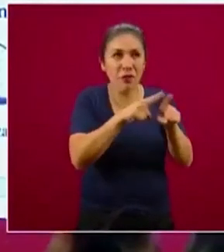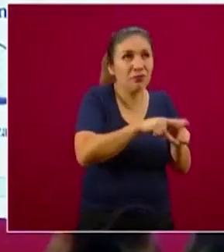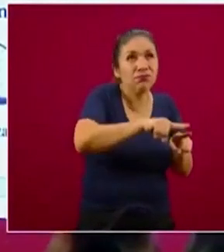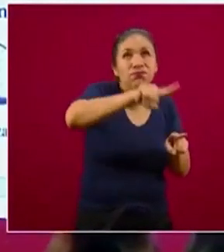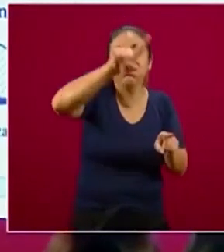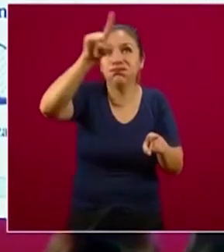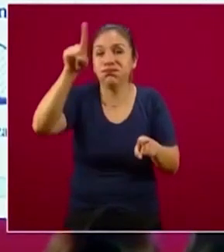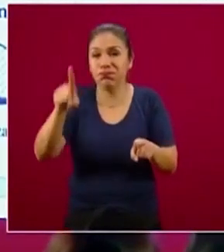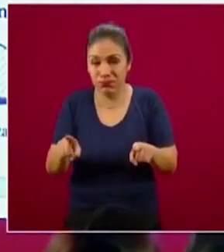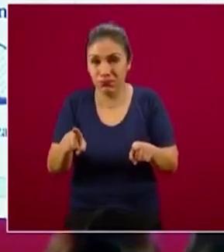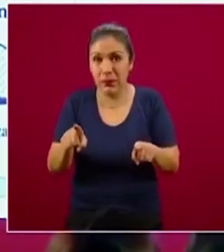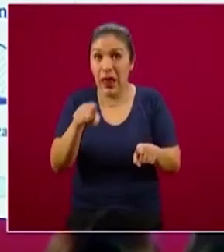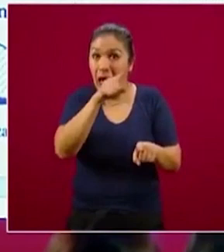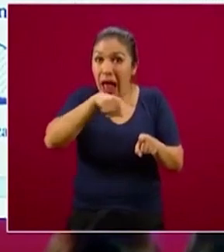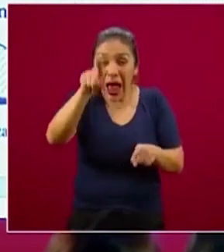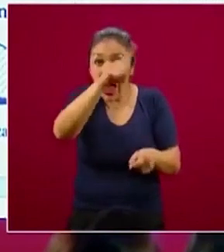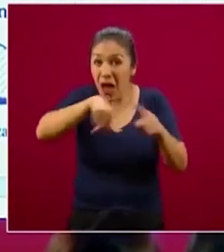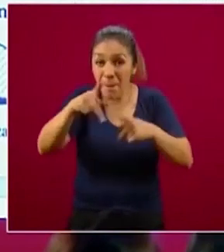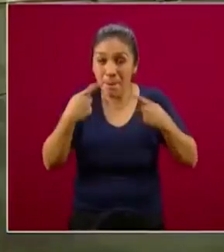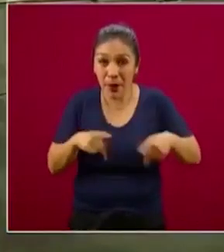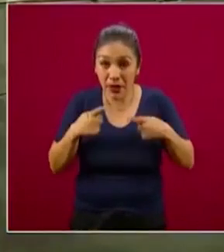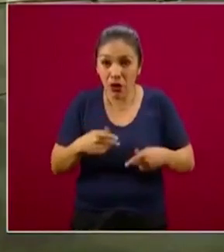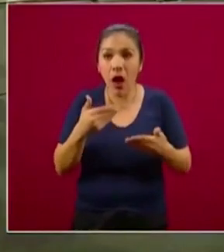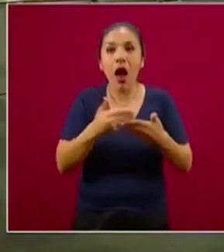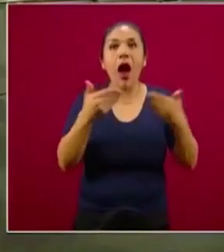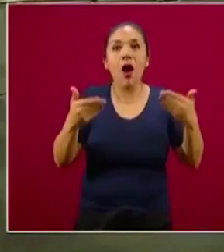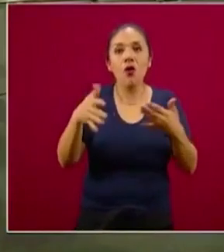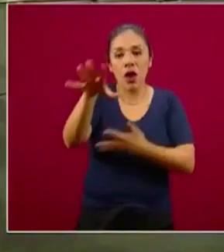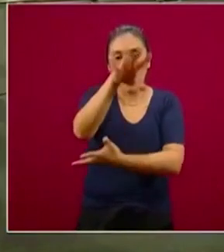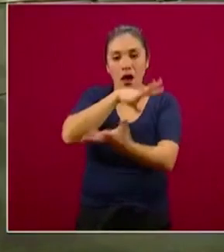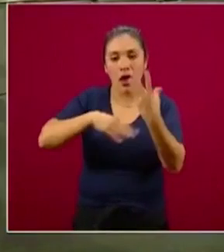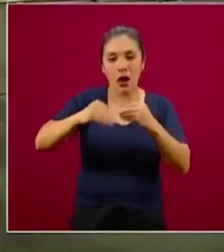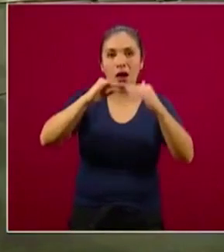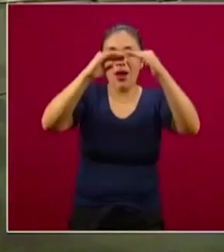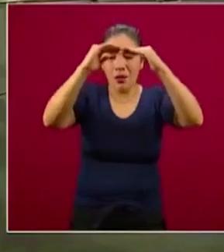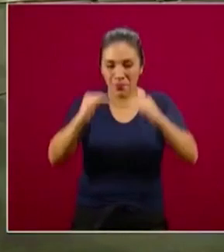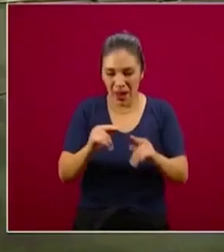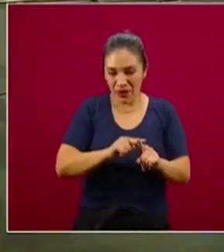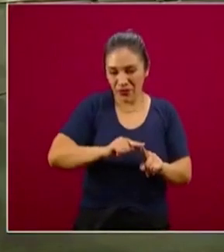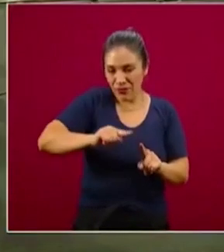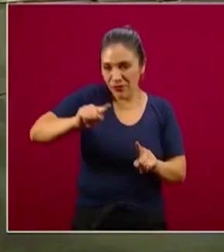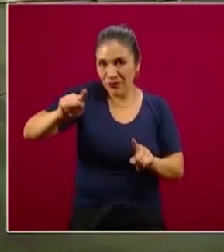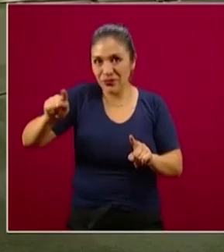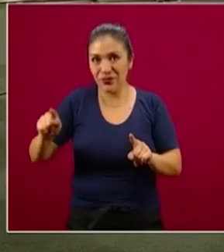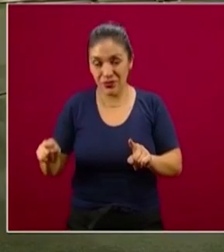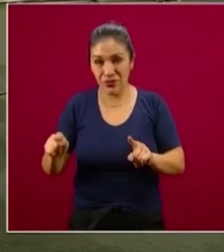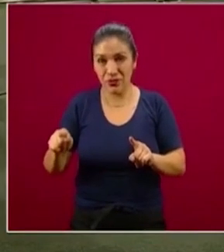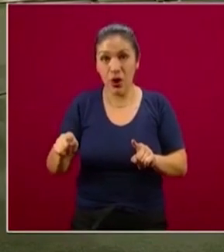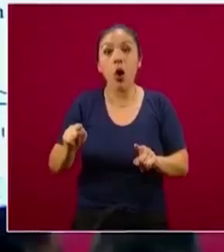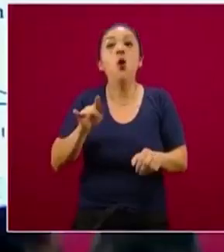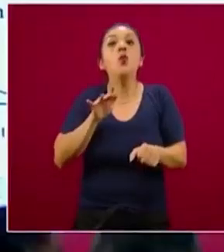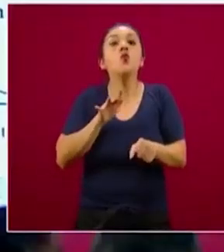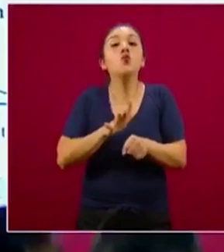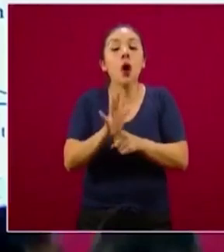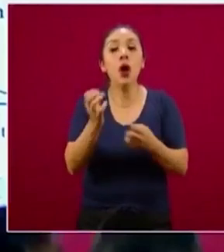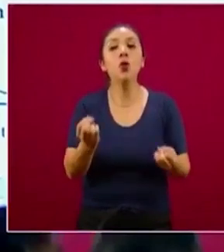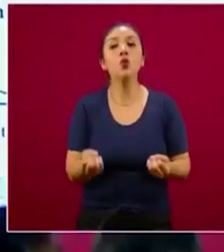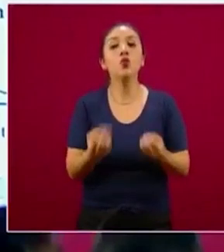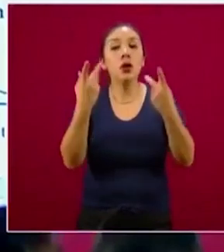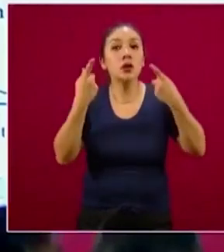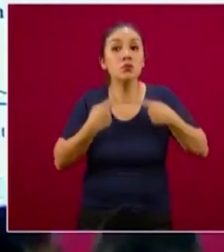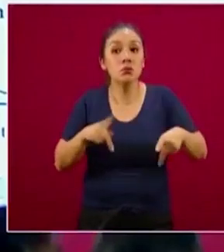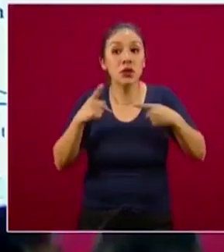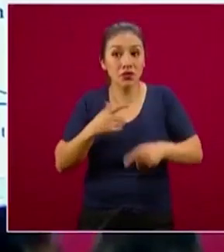ahora sean los que están representados en esta curva y el área bajo la curva, que es la cantidad de casos que se ven en este